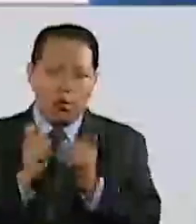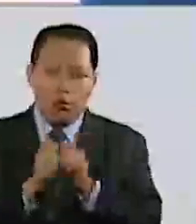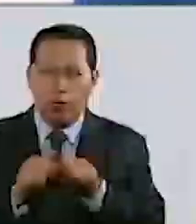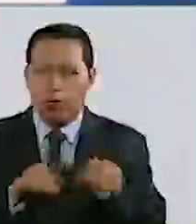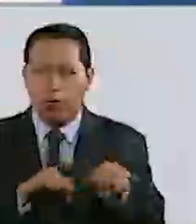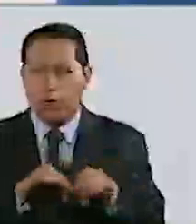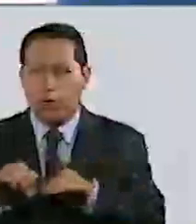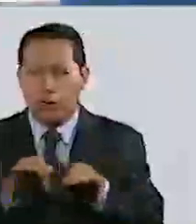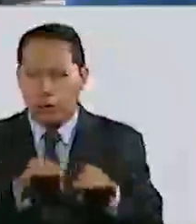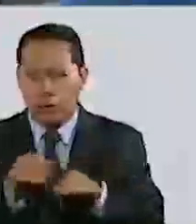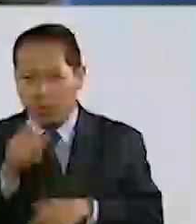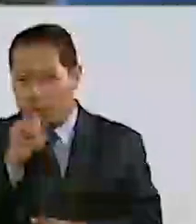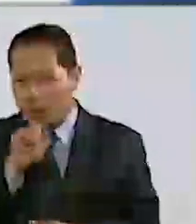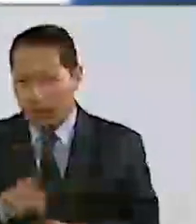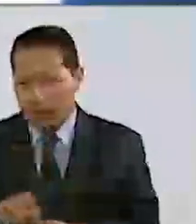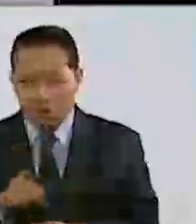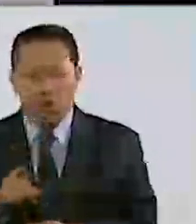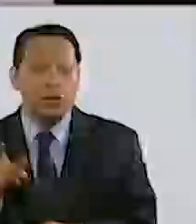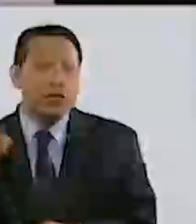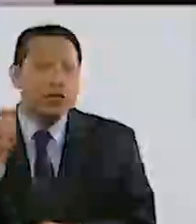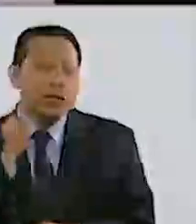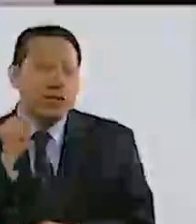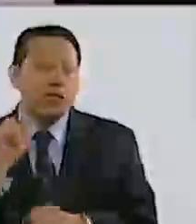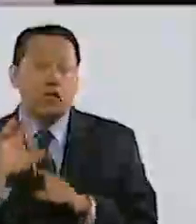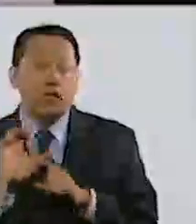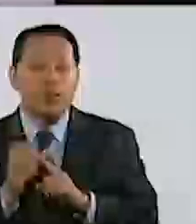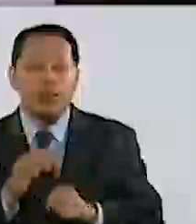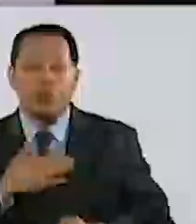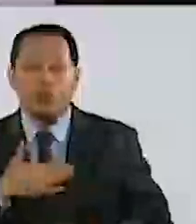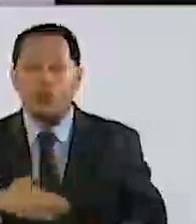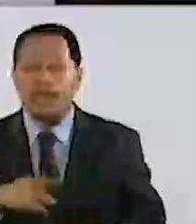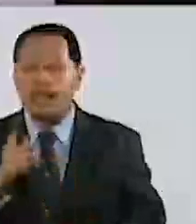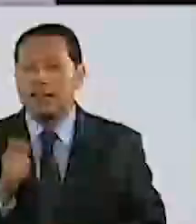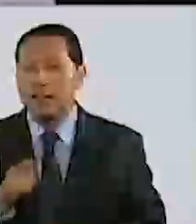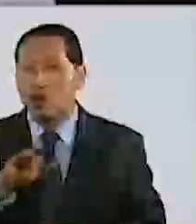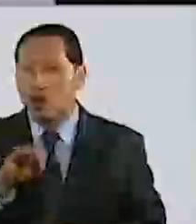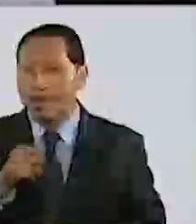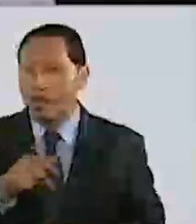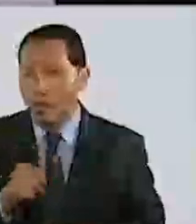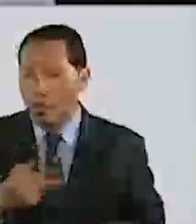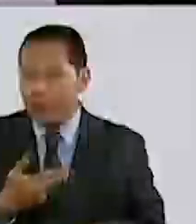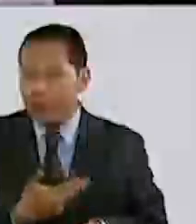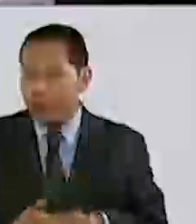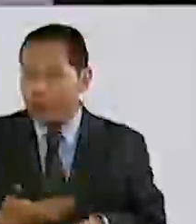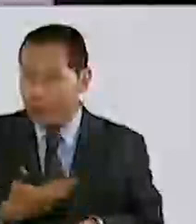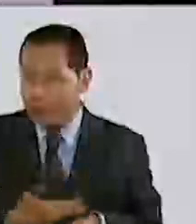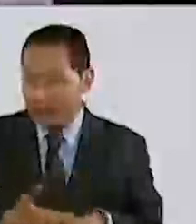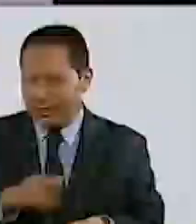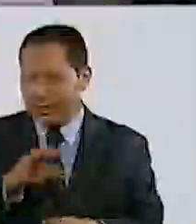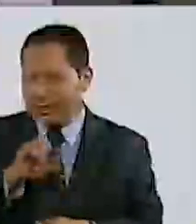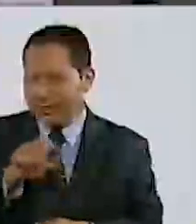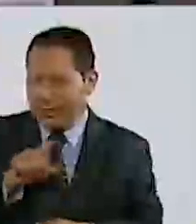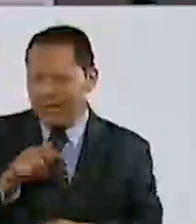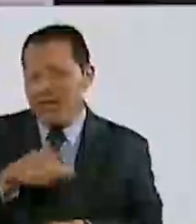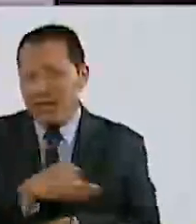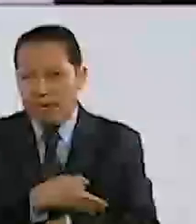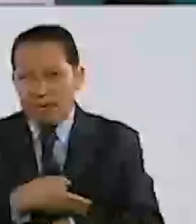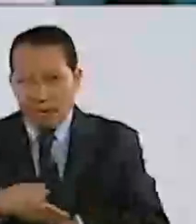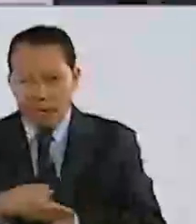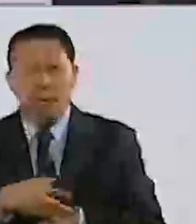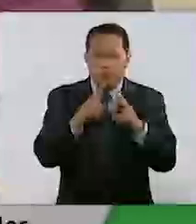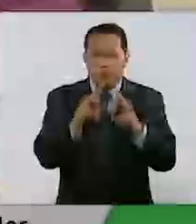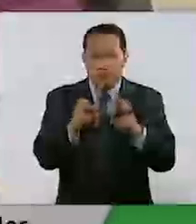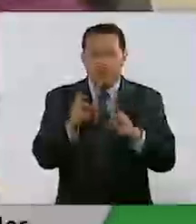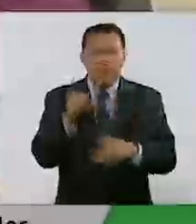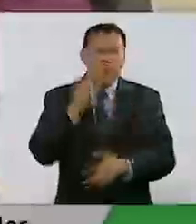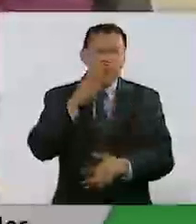pero también en el Senado o la Comisión de Justicia, el tema de un Código Nacional de Procedimientos Civiles y Familiares. Platicamos alrededor de este tema con